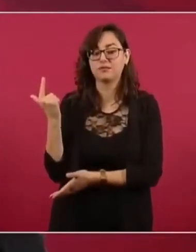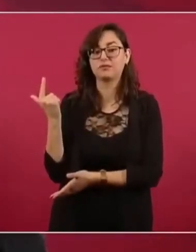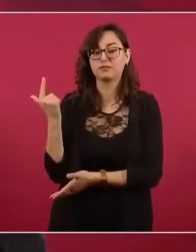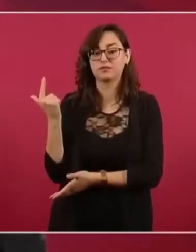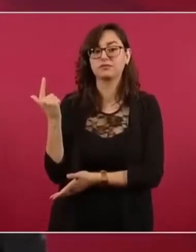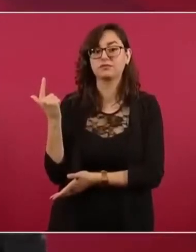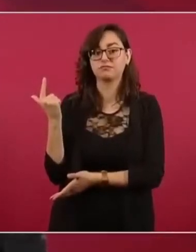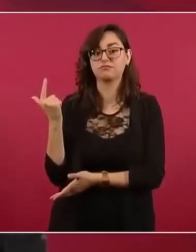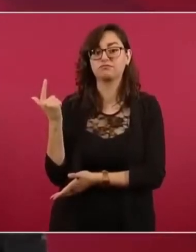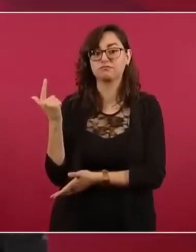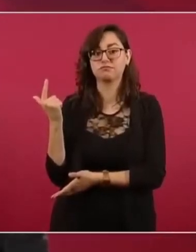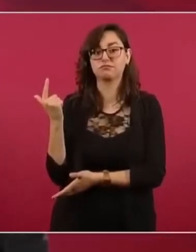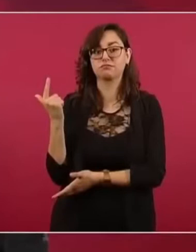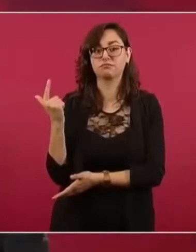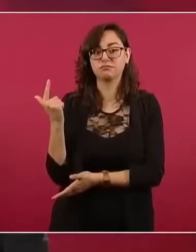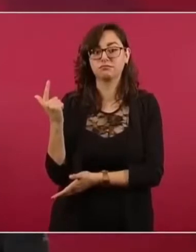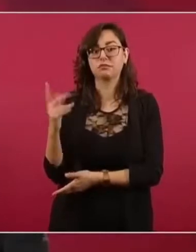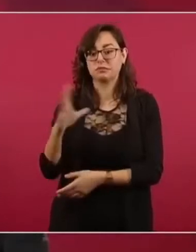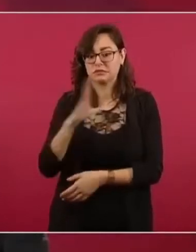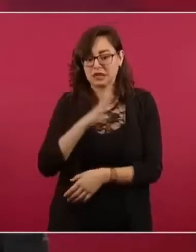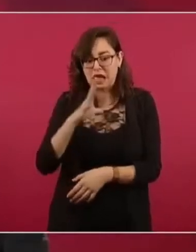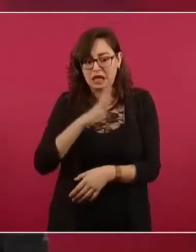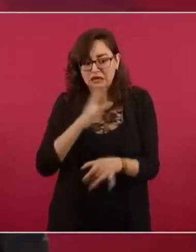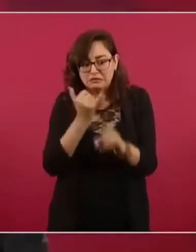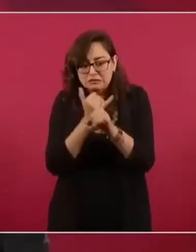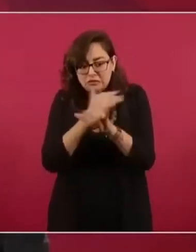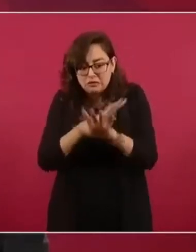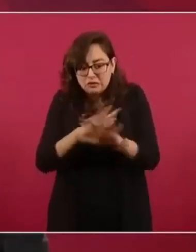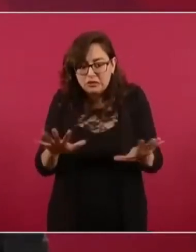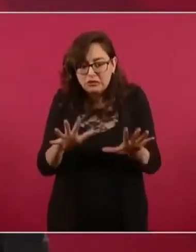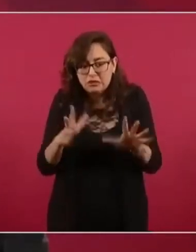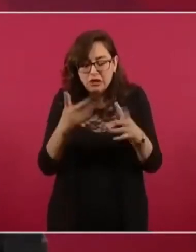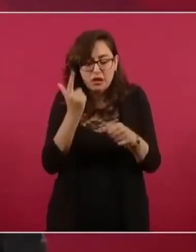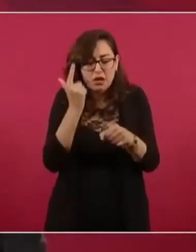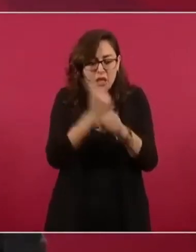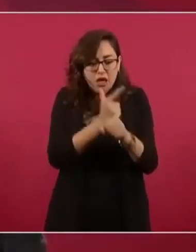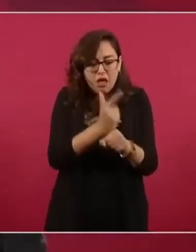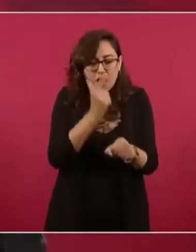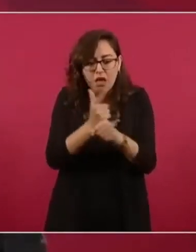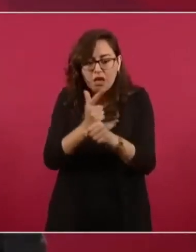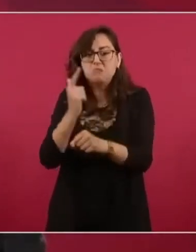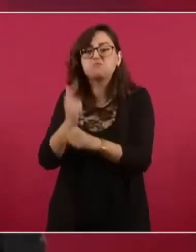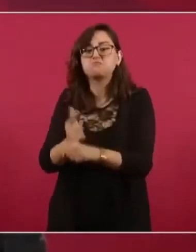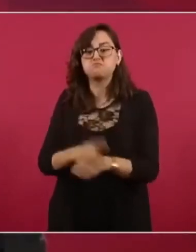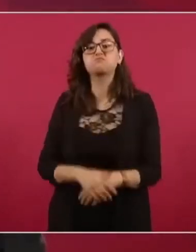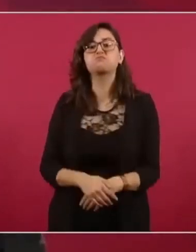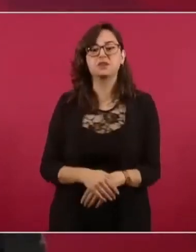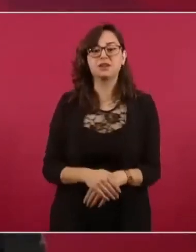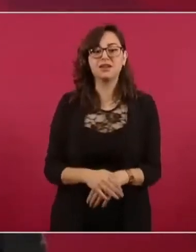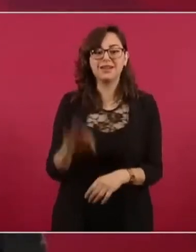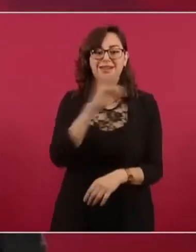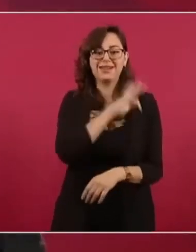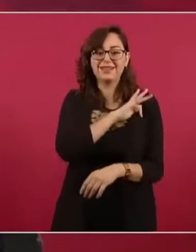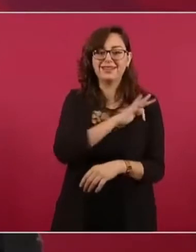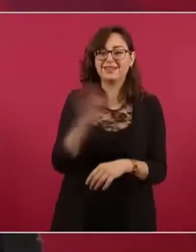hay mucha posibilidad de quitarlo,